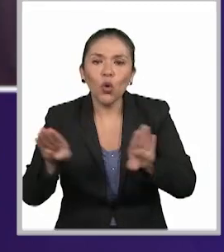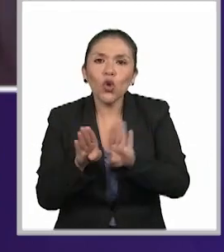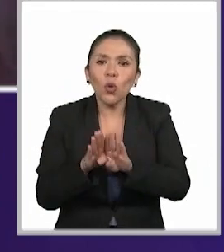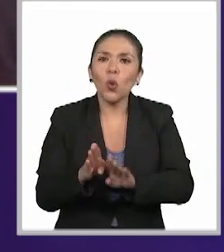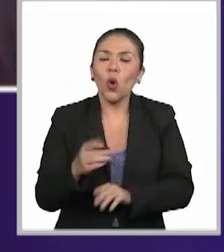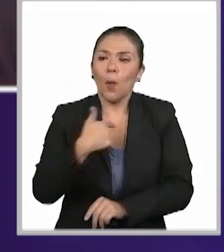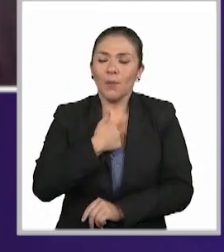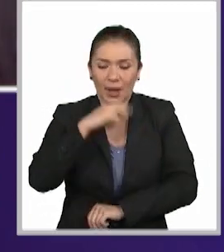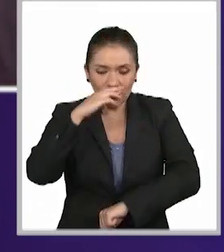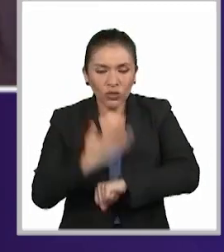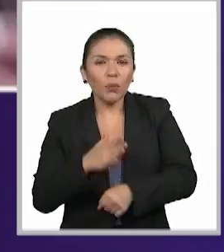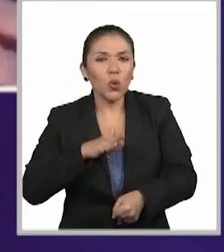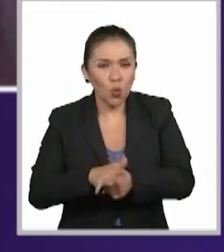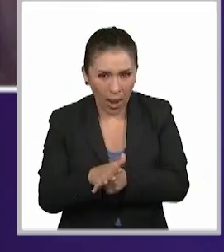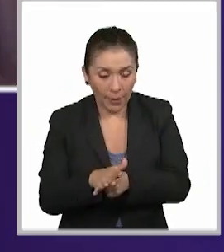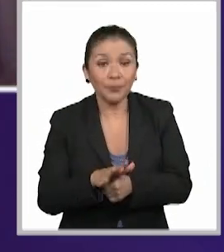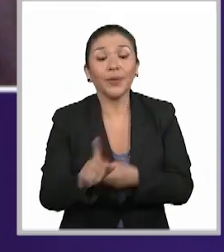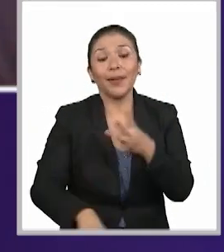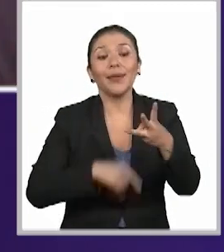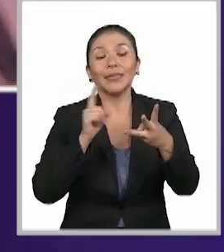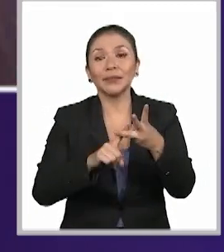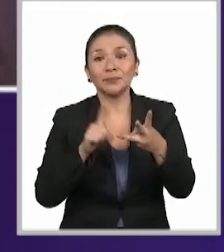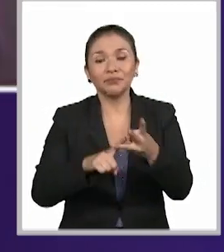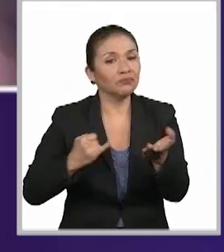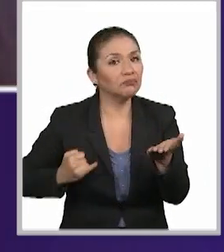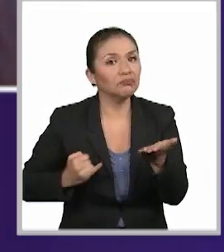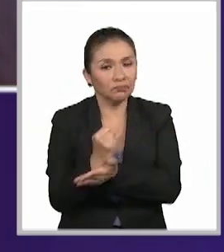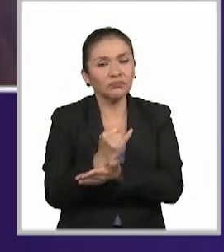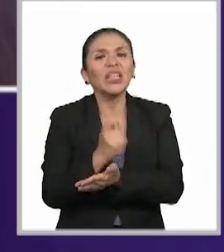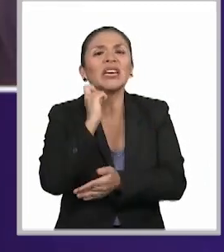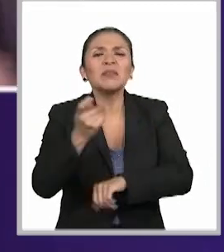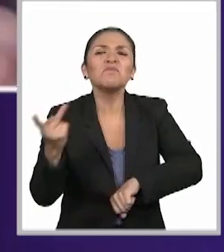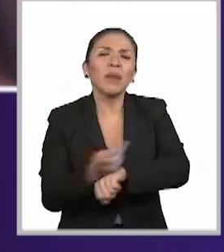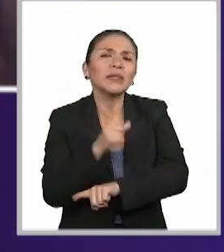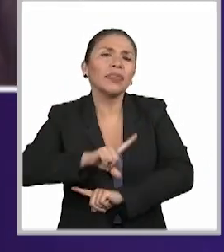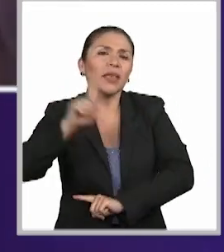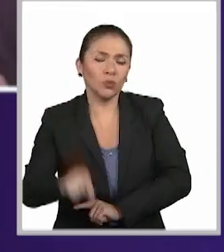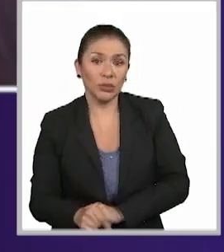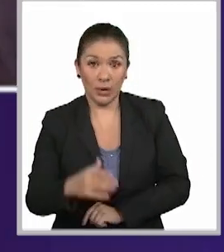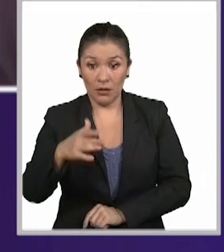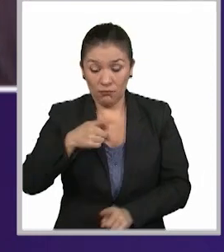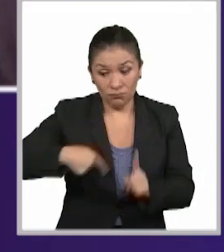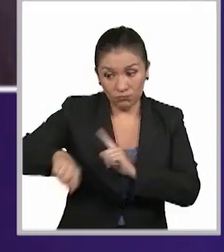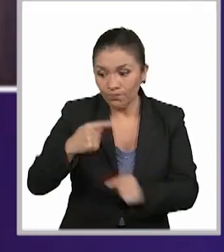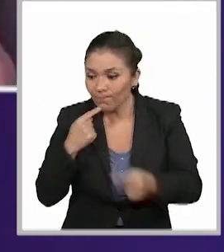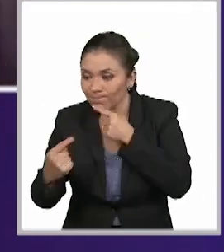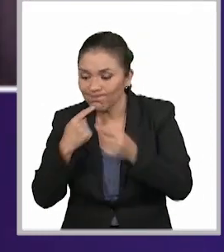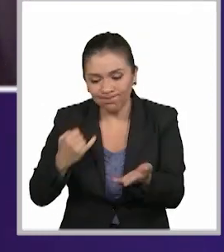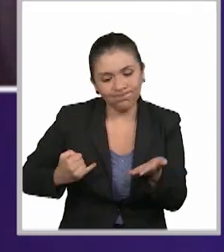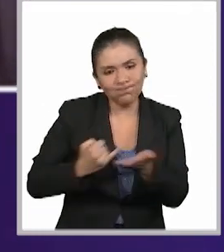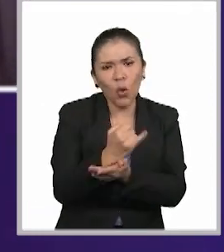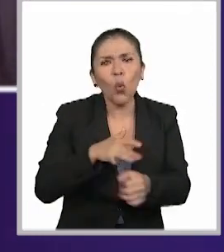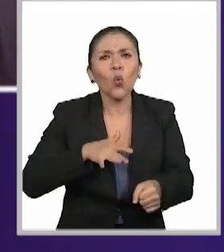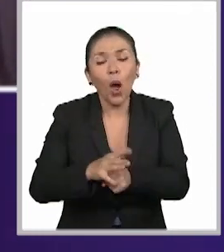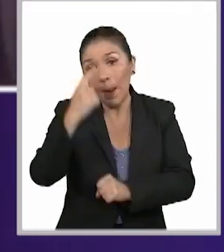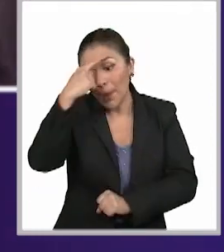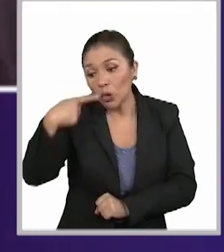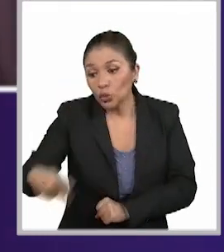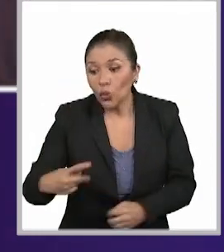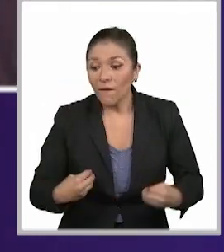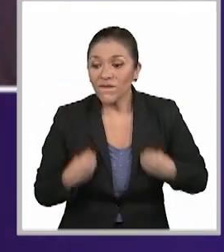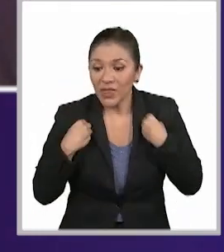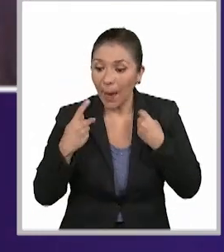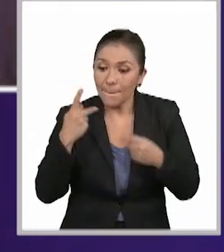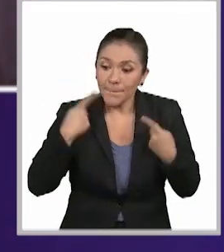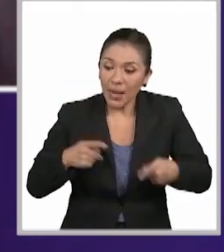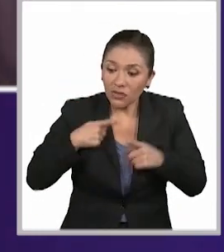poder ejercer ese derecho. Y finalmente, pues, el resolutivo y sus efectos. ¿Qué es lo que estamos decidiendo? ¿Y cuáles van a ser los efectos en la